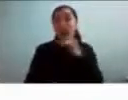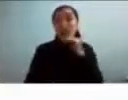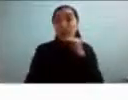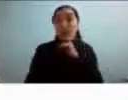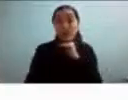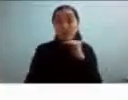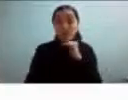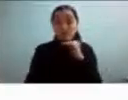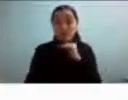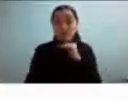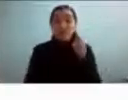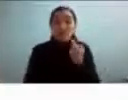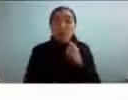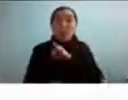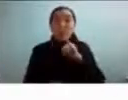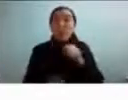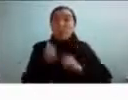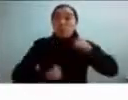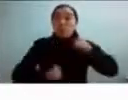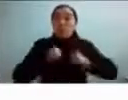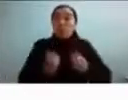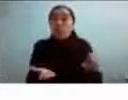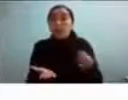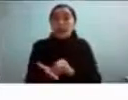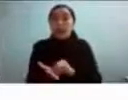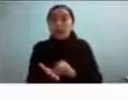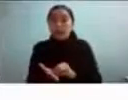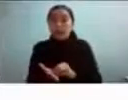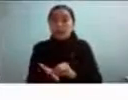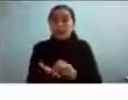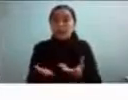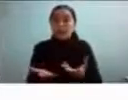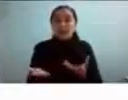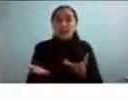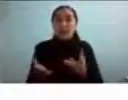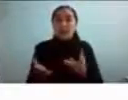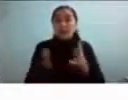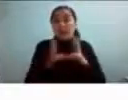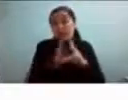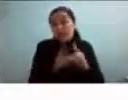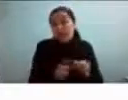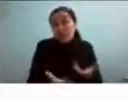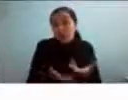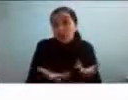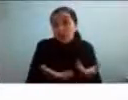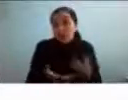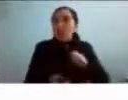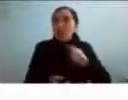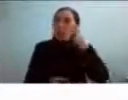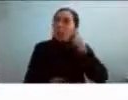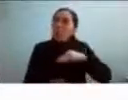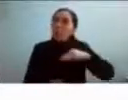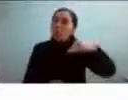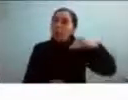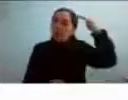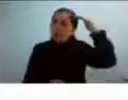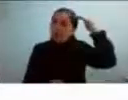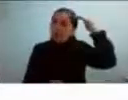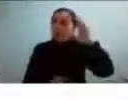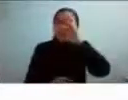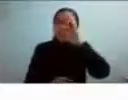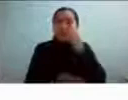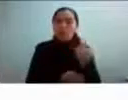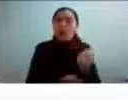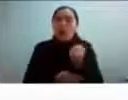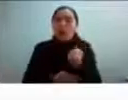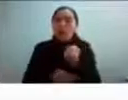habría generado más sufrimiento. Entonces, dije, bueno, cuando sea grande buscaré ayuda y me las arreglaré